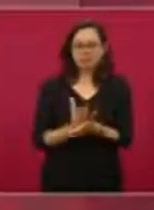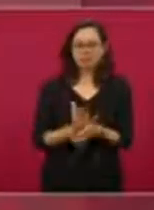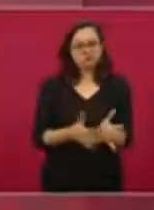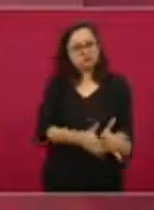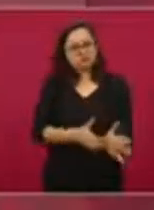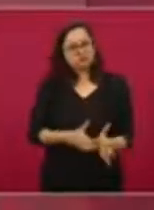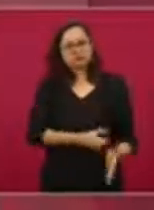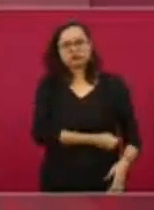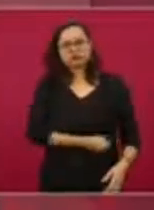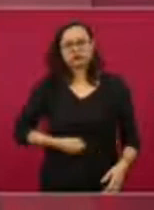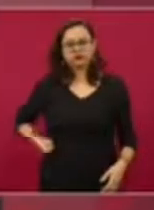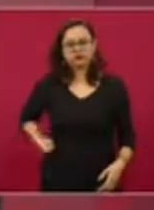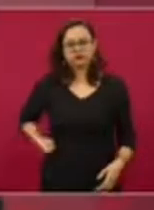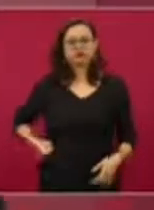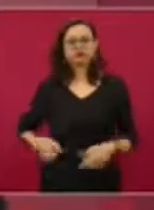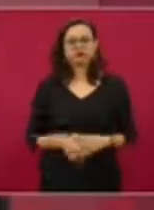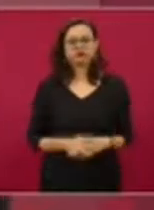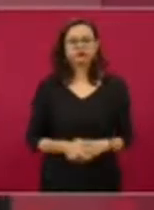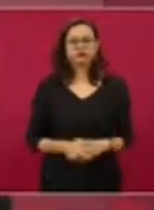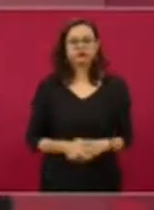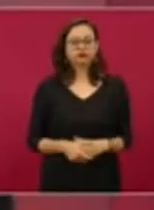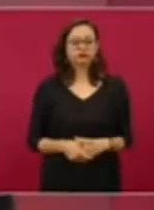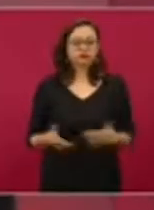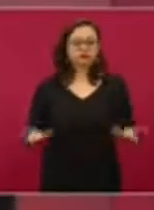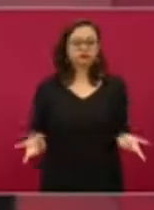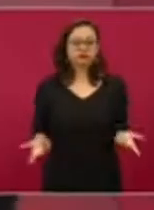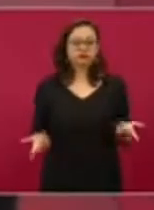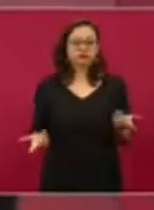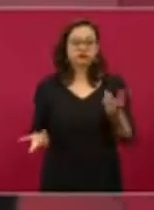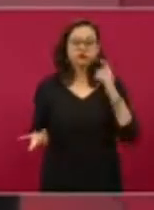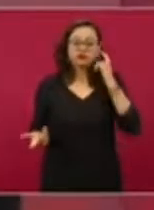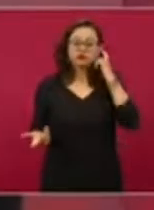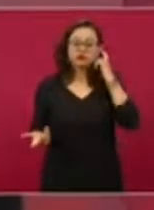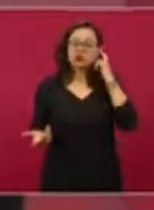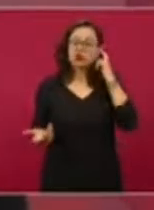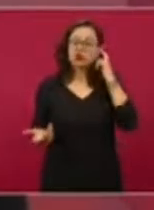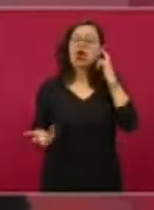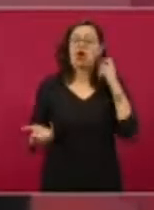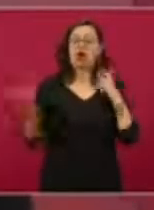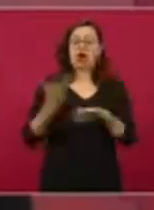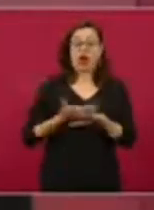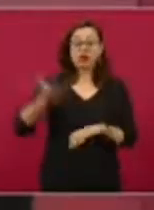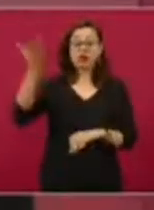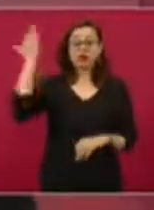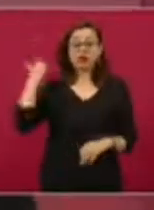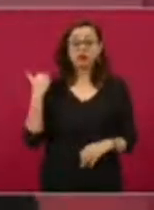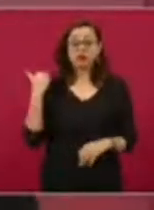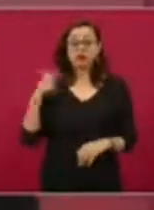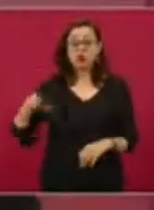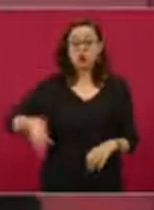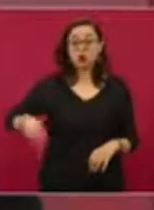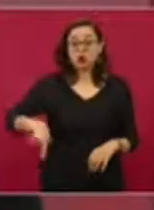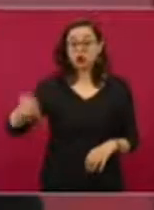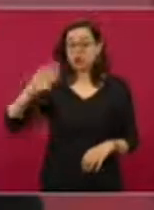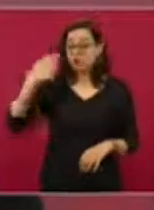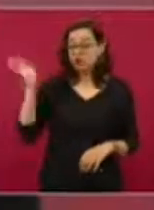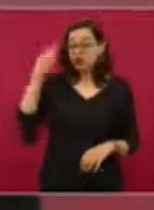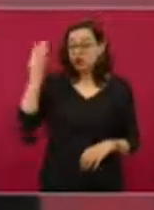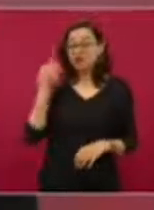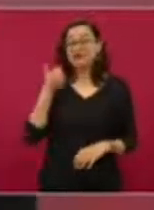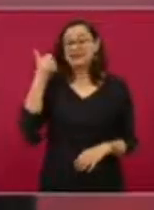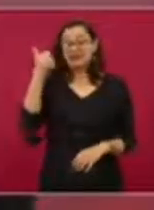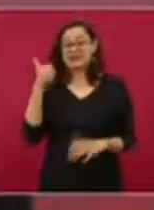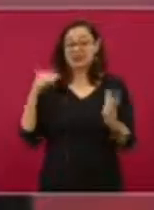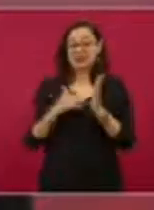porque antes se tenía este gasto de seguro médico eran seis mil millones de pesos